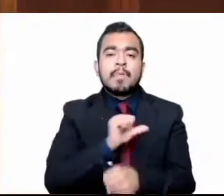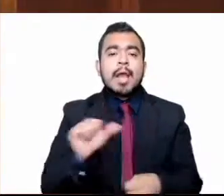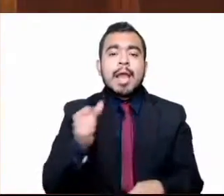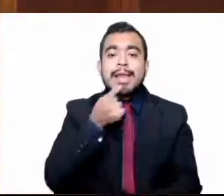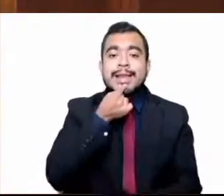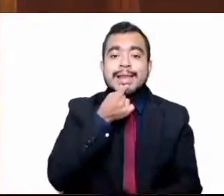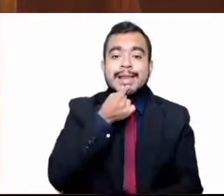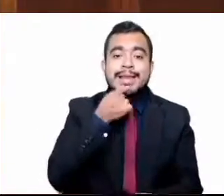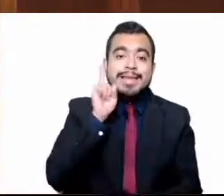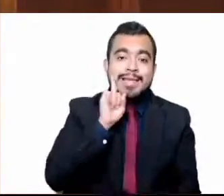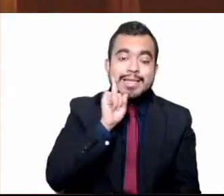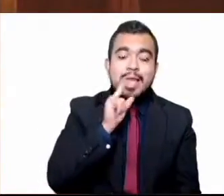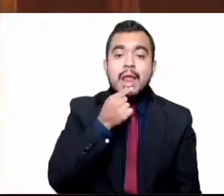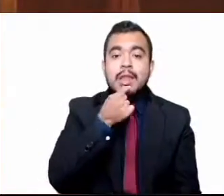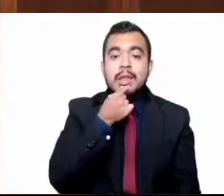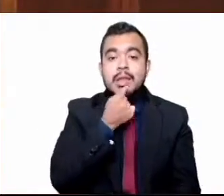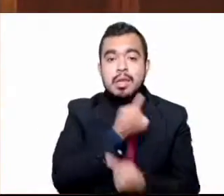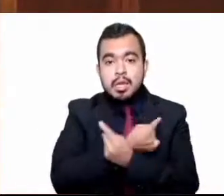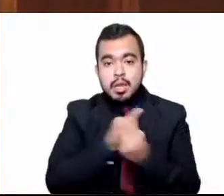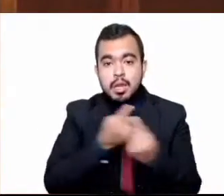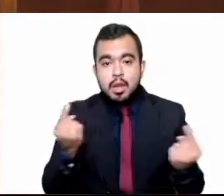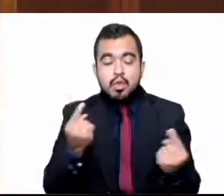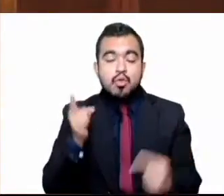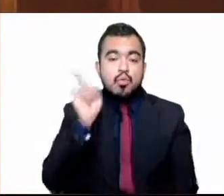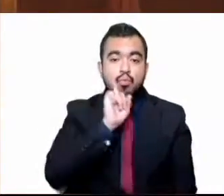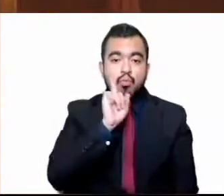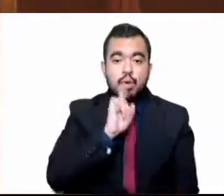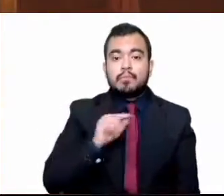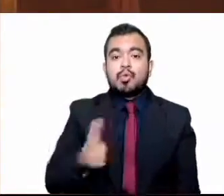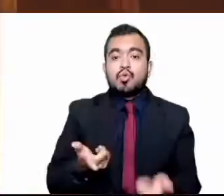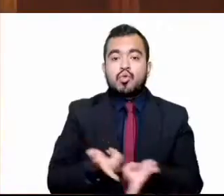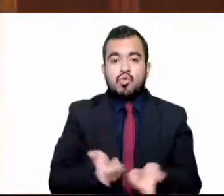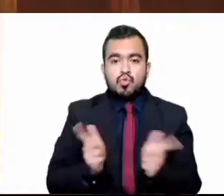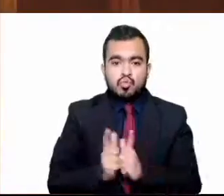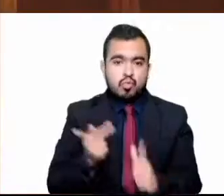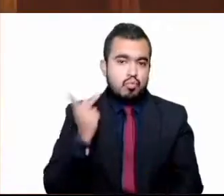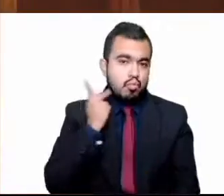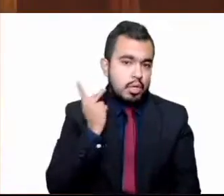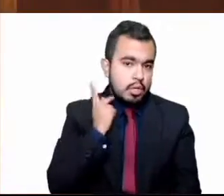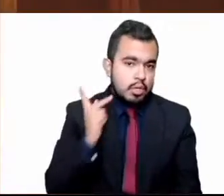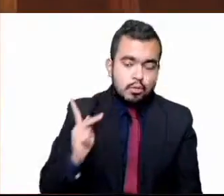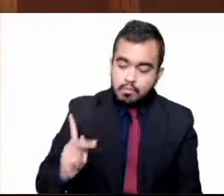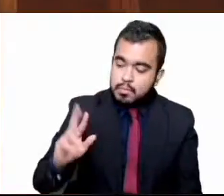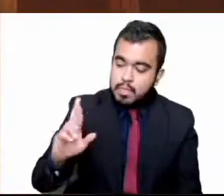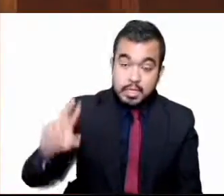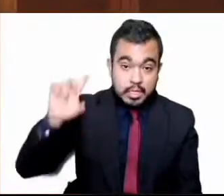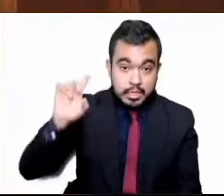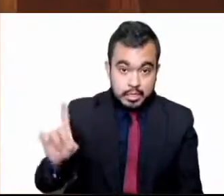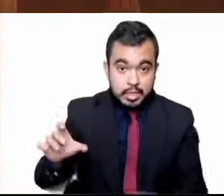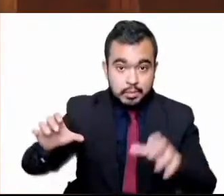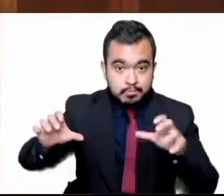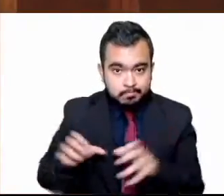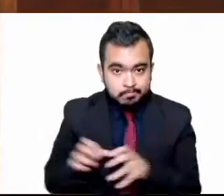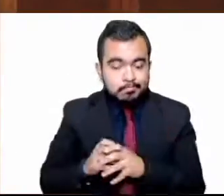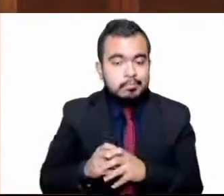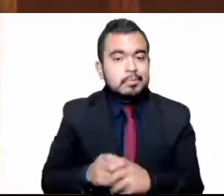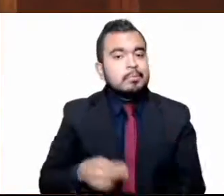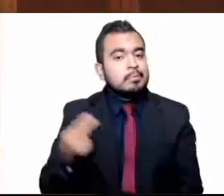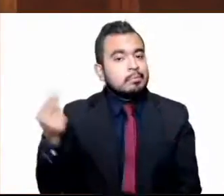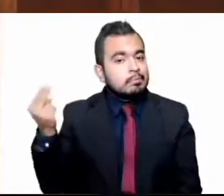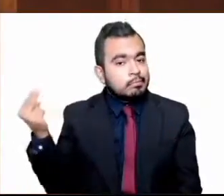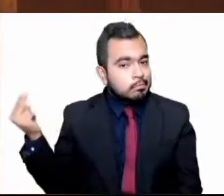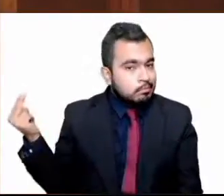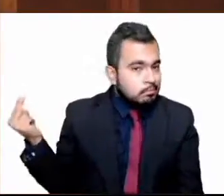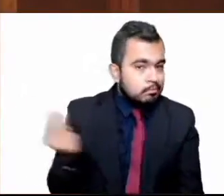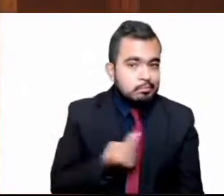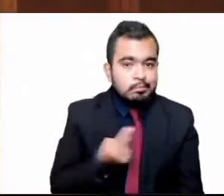niños y mujeres, el grupo parlamentario del Partido de la Revolución Democrática insiste nuevamente en la necesidad